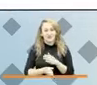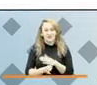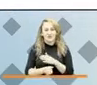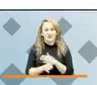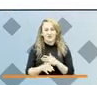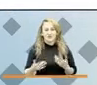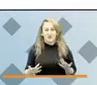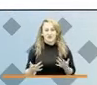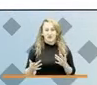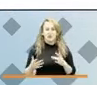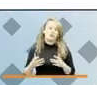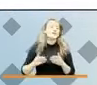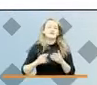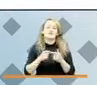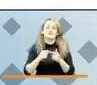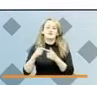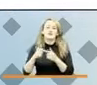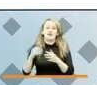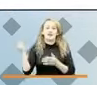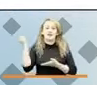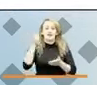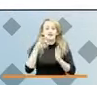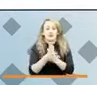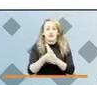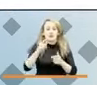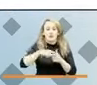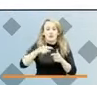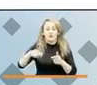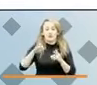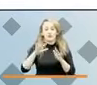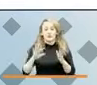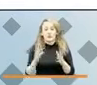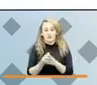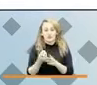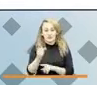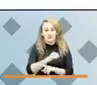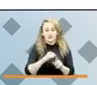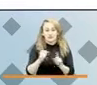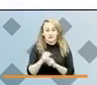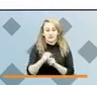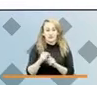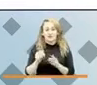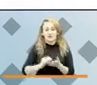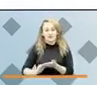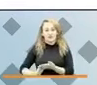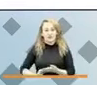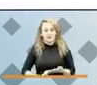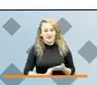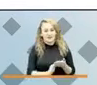transmisión especial de la rendición de cuentas del sector de la inclusión social y la reconciliación ya regresamos